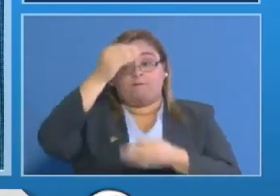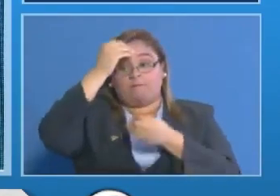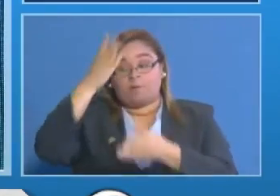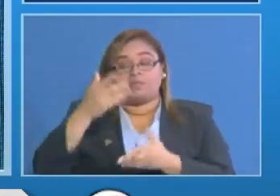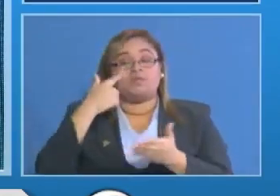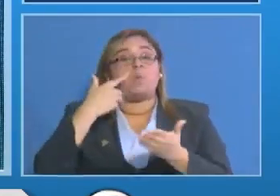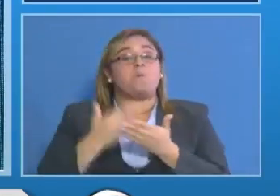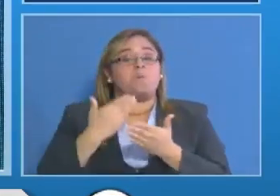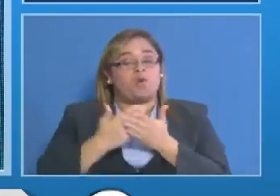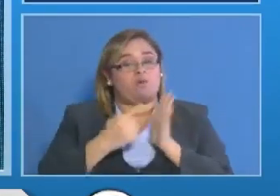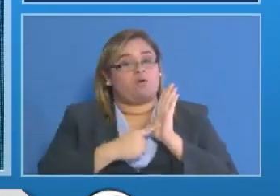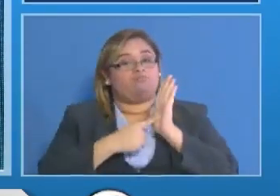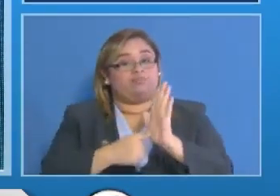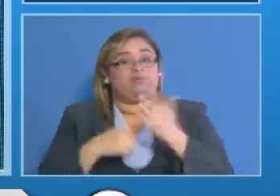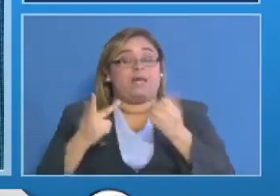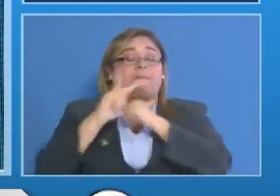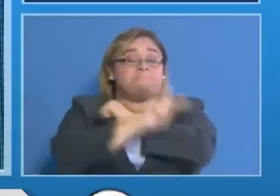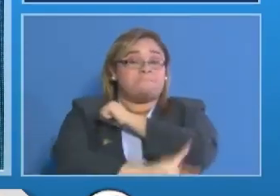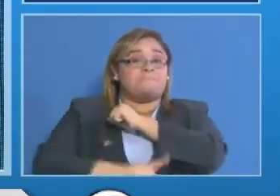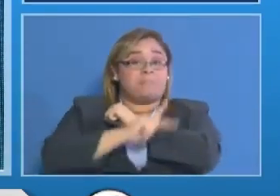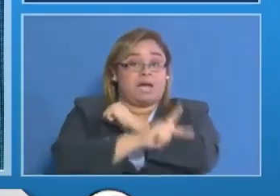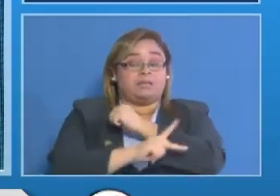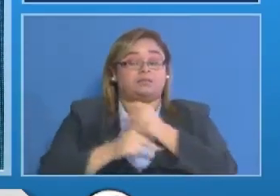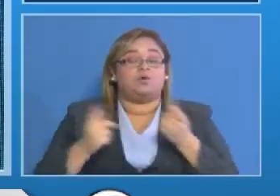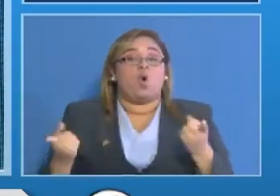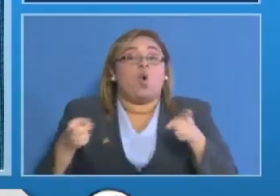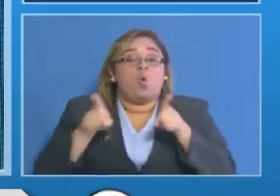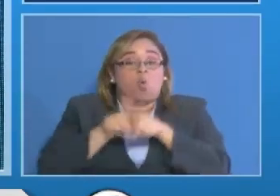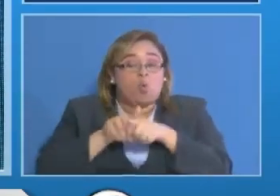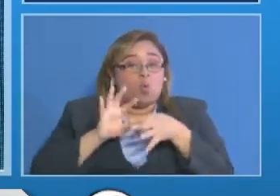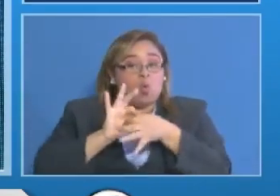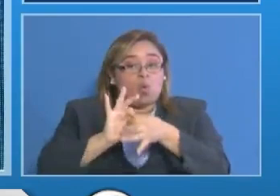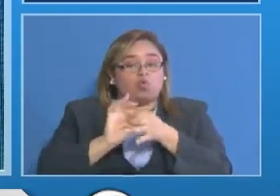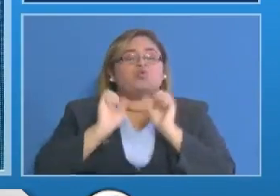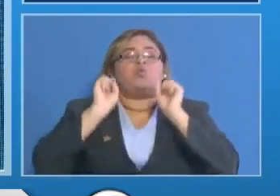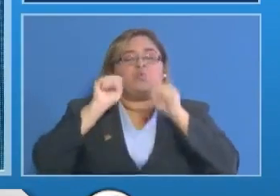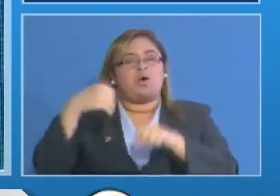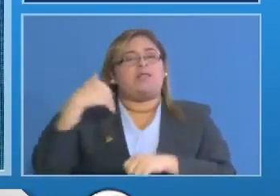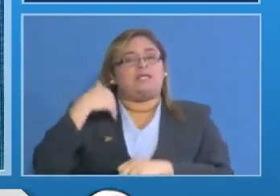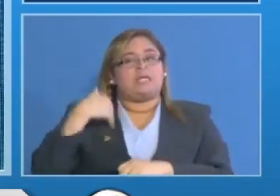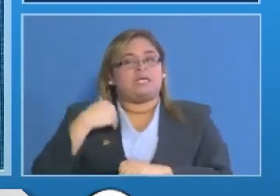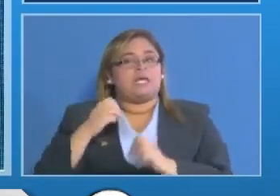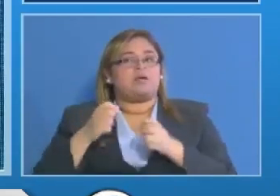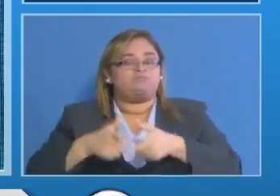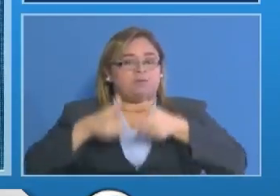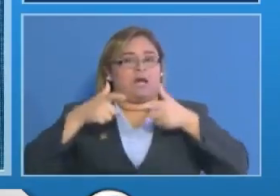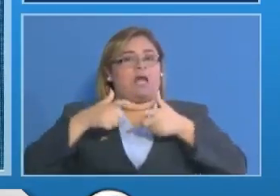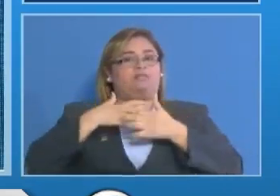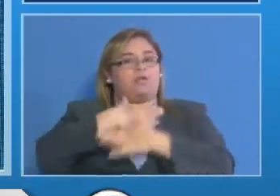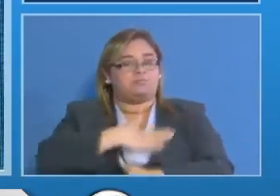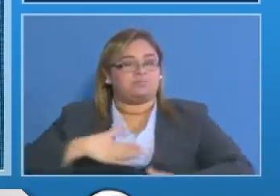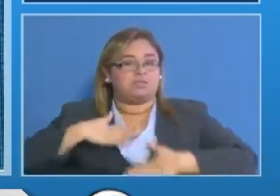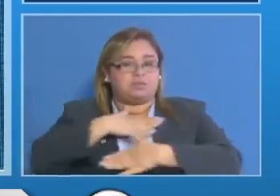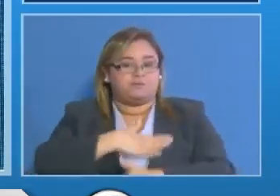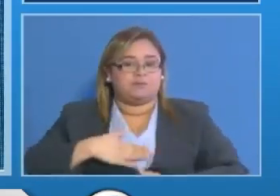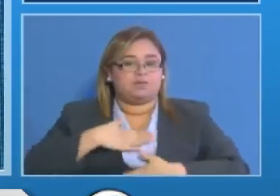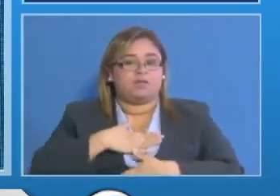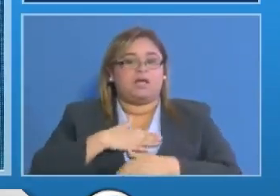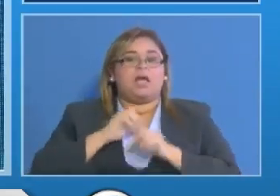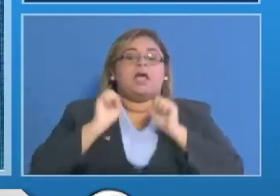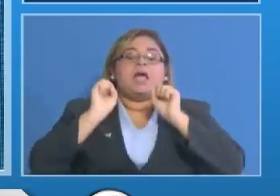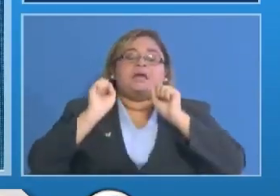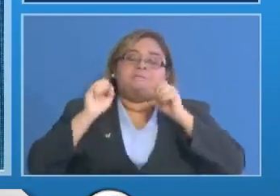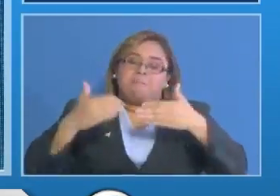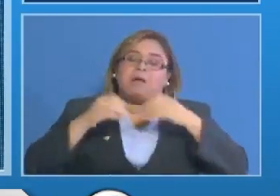demostración de que el país unido puede tener grandes satisfacciones y que puede ser Panamá